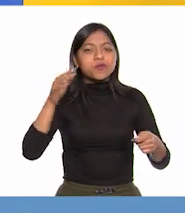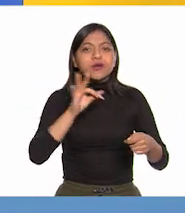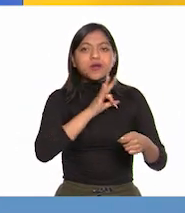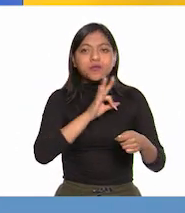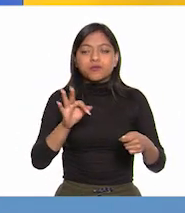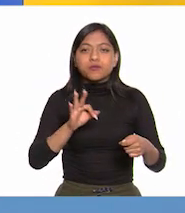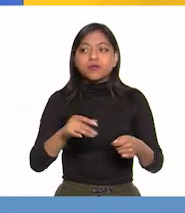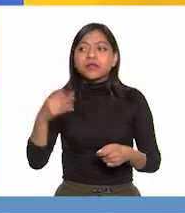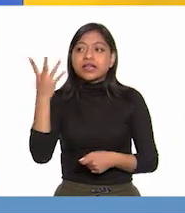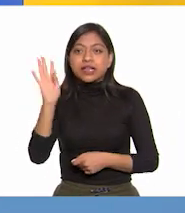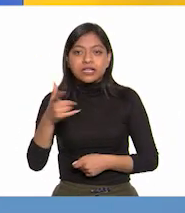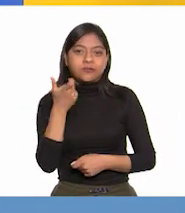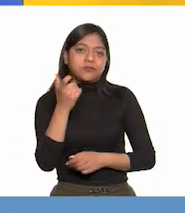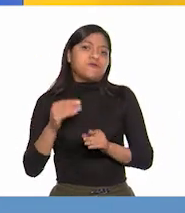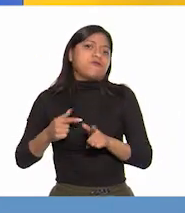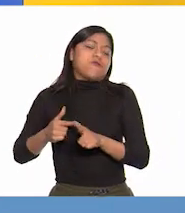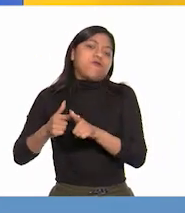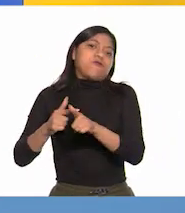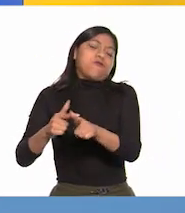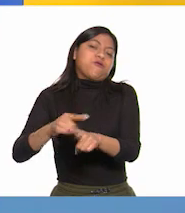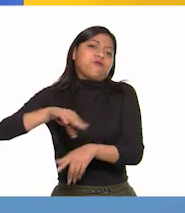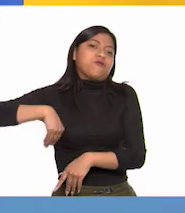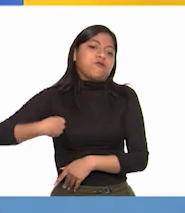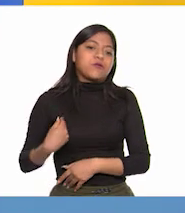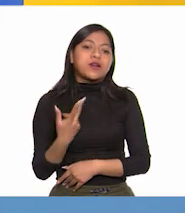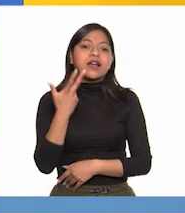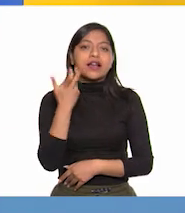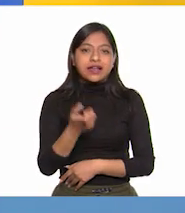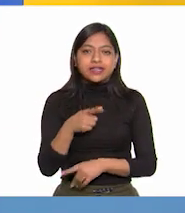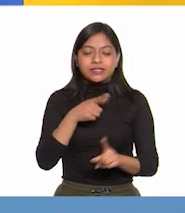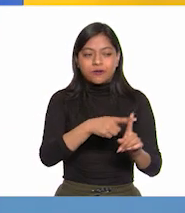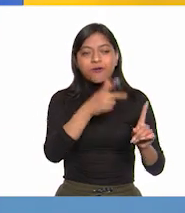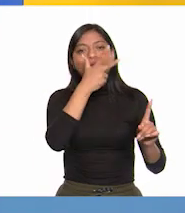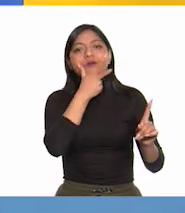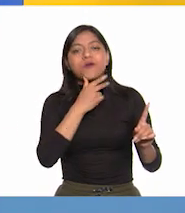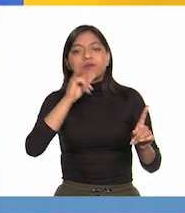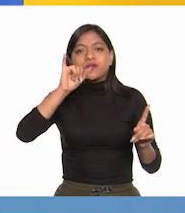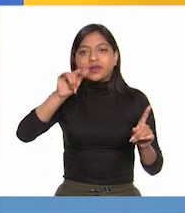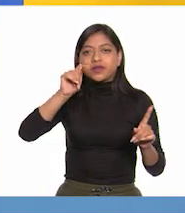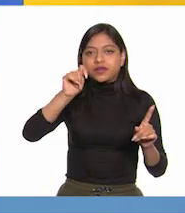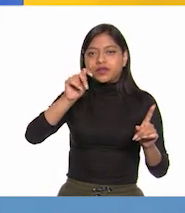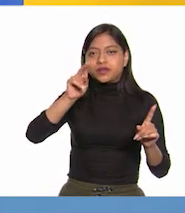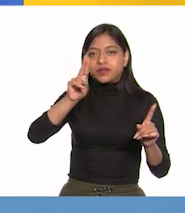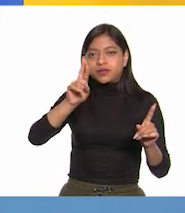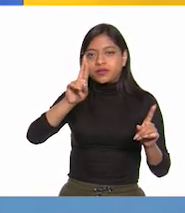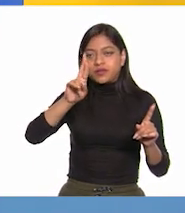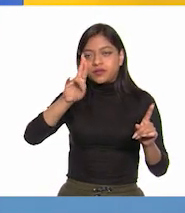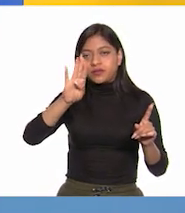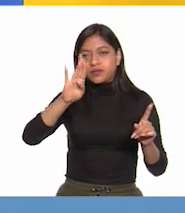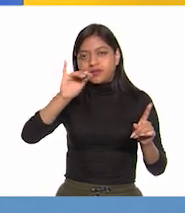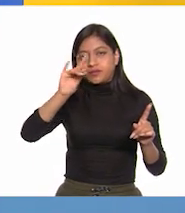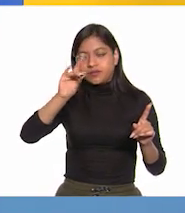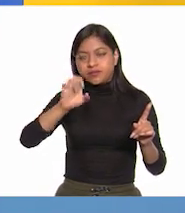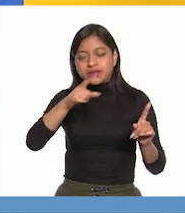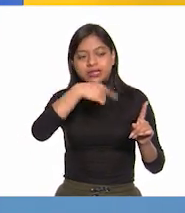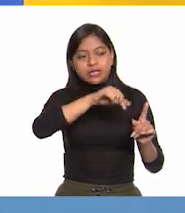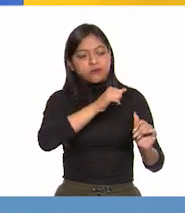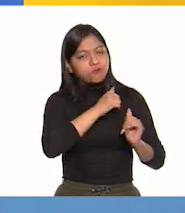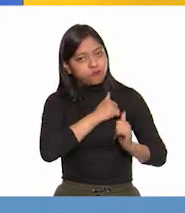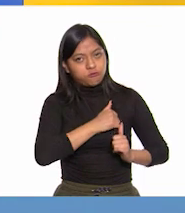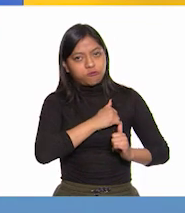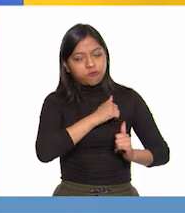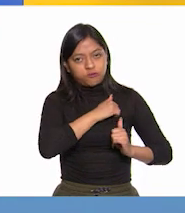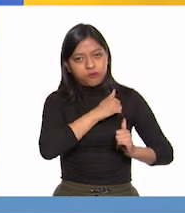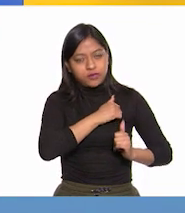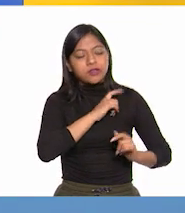importancia y privilegios. Para ello, designaron a Agustín de Iturbide como jefe militar para pactar con los líderes